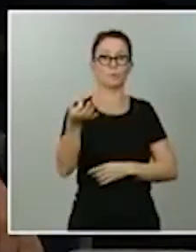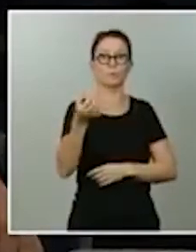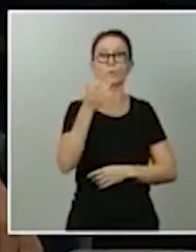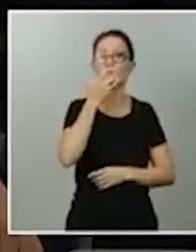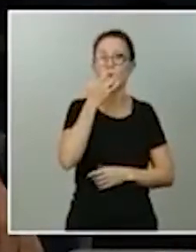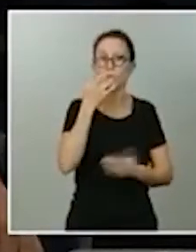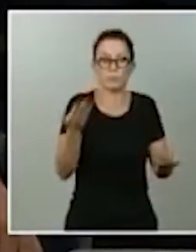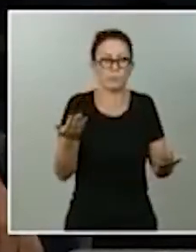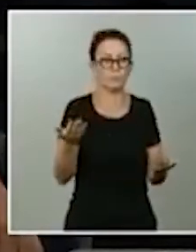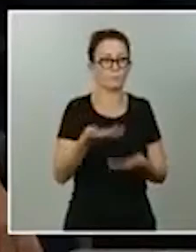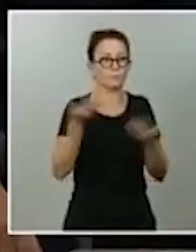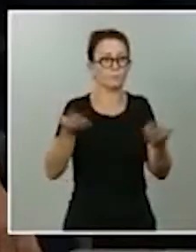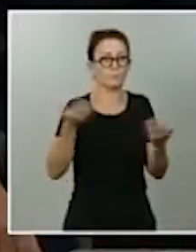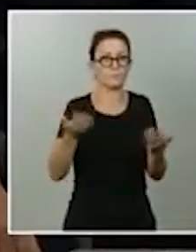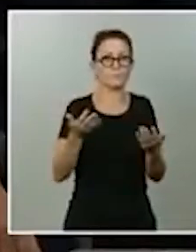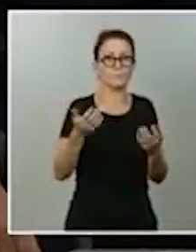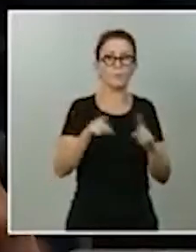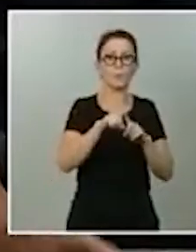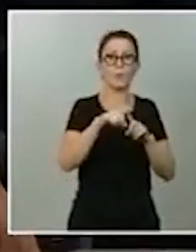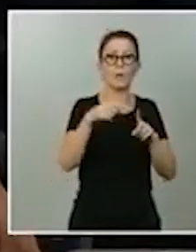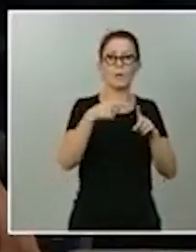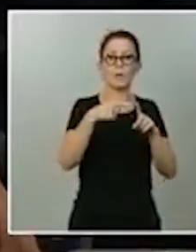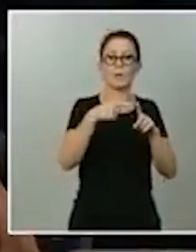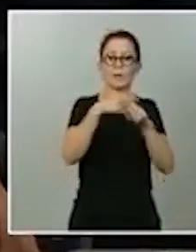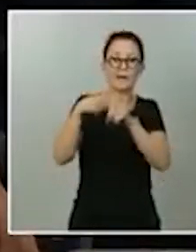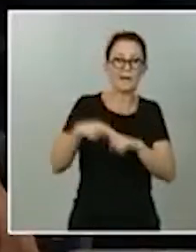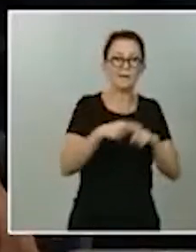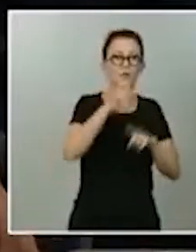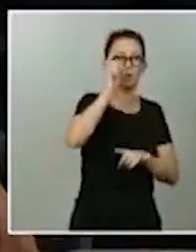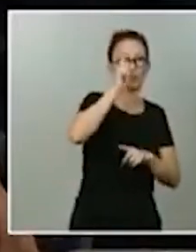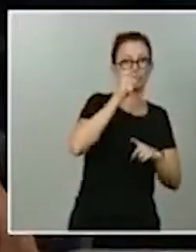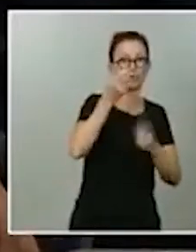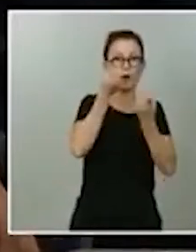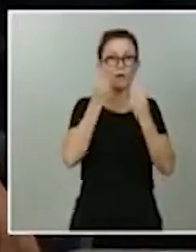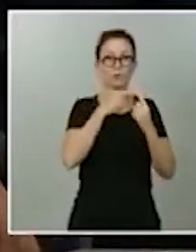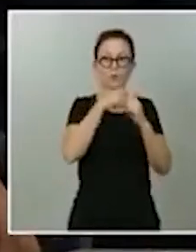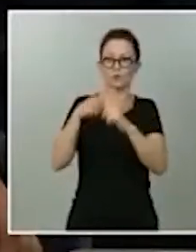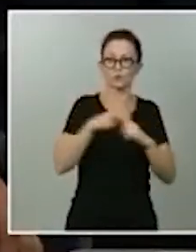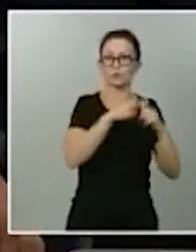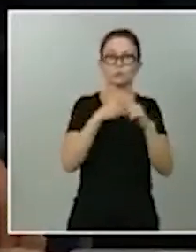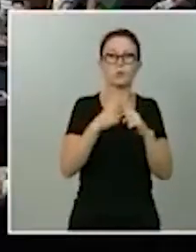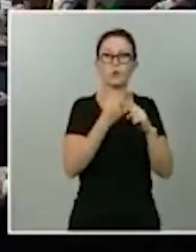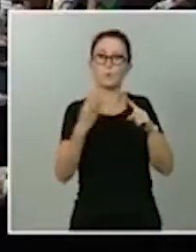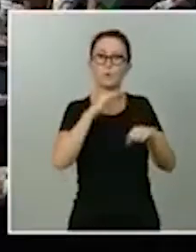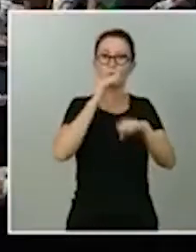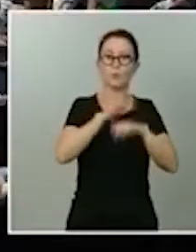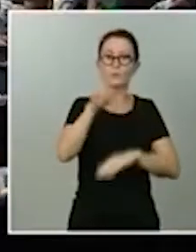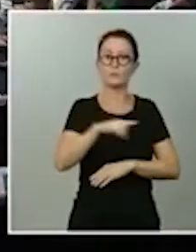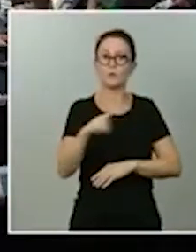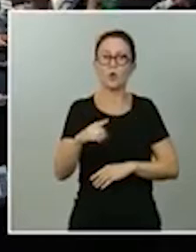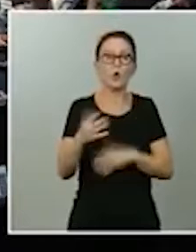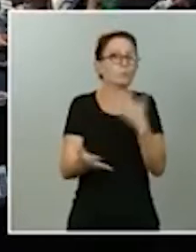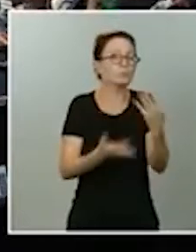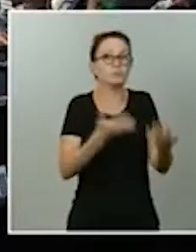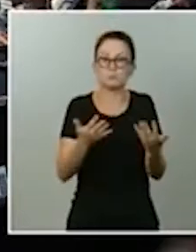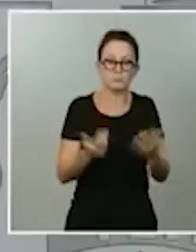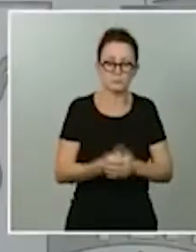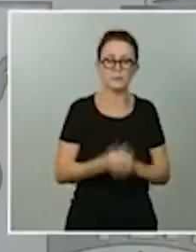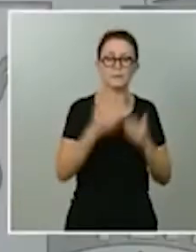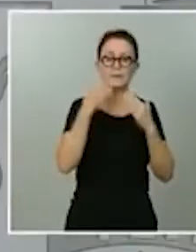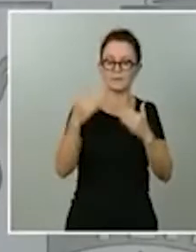baja del ratio contratación de profesores o alguna medida en detalle gracias gracias Carolina en relación con las causas